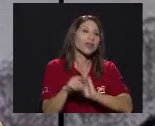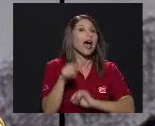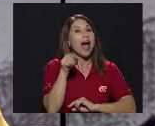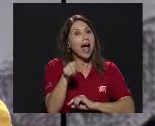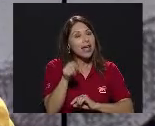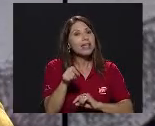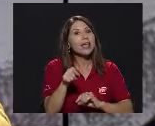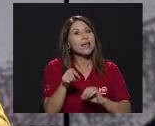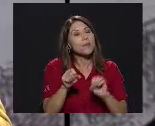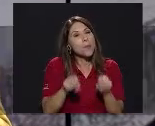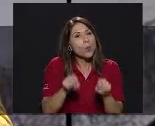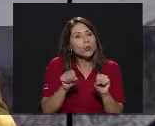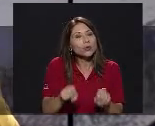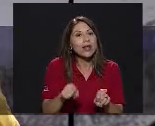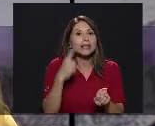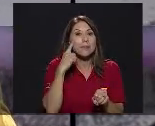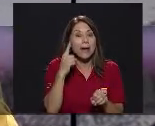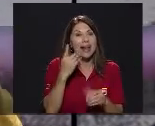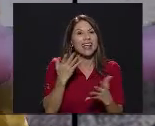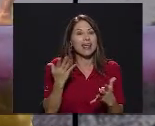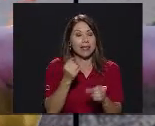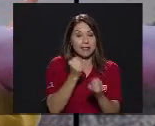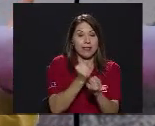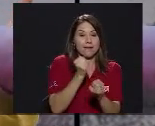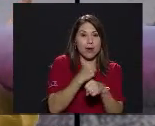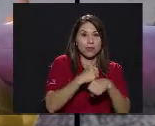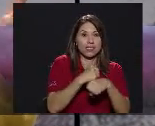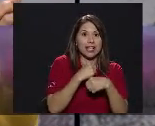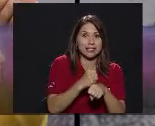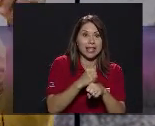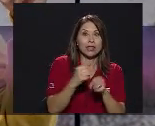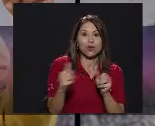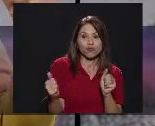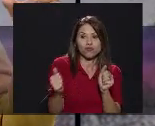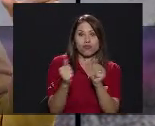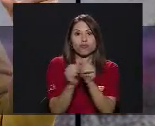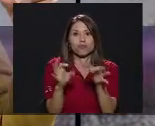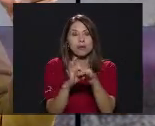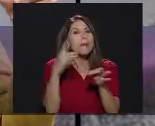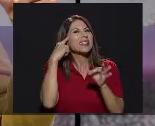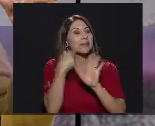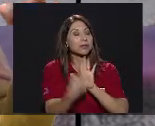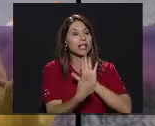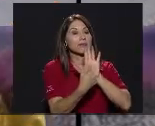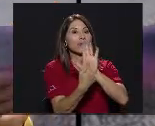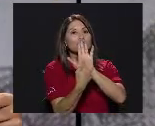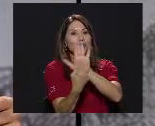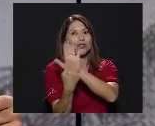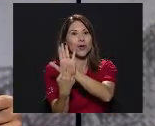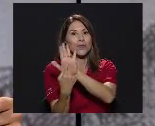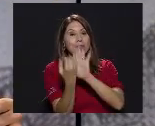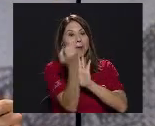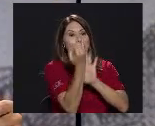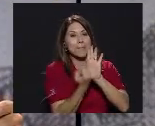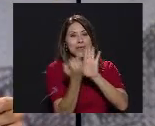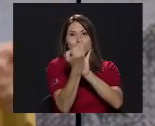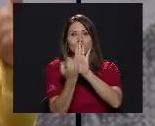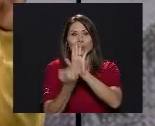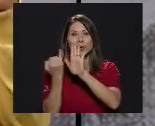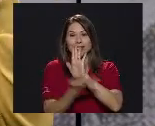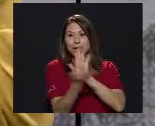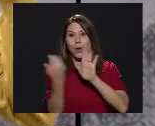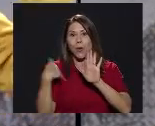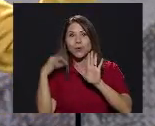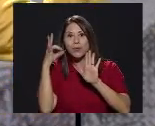Posibilidades De juntar El trabajo Que se está haciendo Pensamos en una exposición Que tengan las pinturas Hechas por los muchachos Y por las muchachas De la